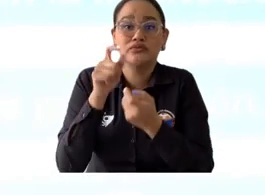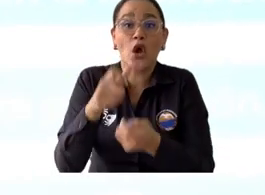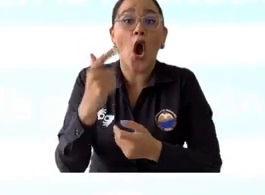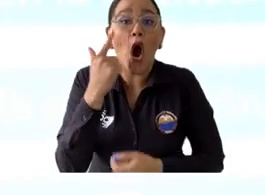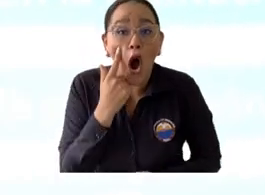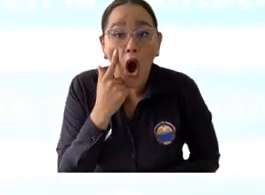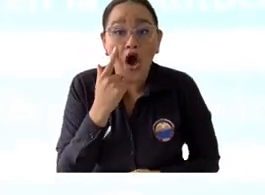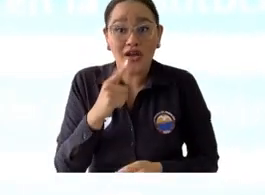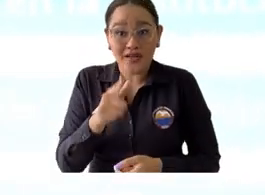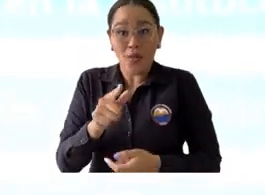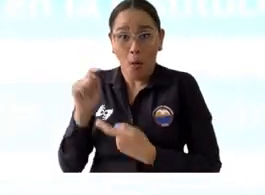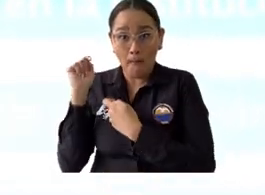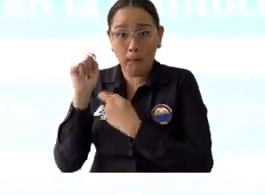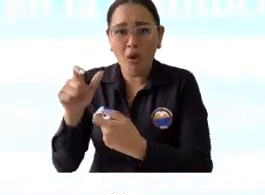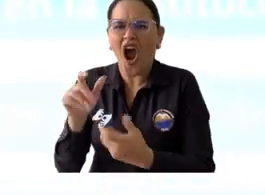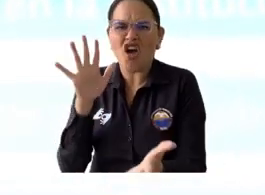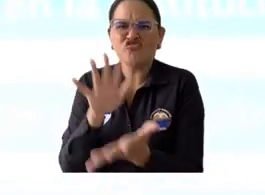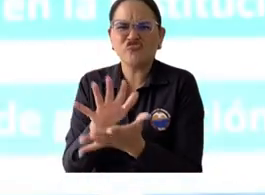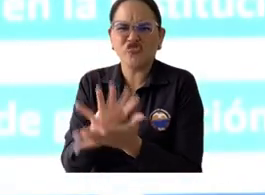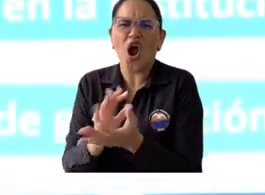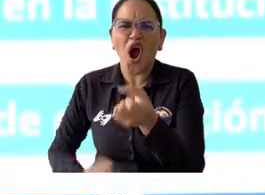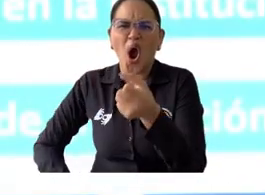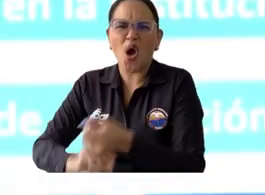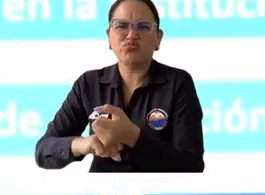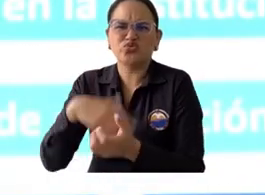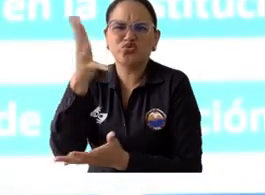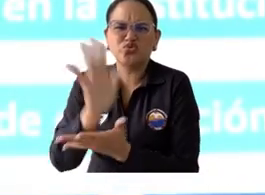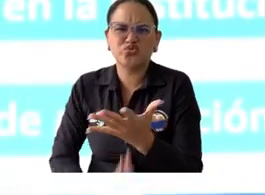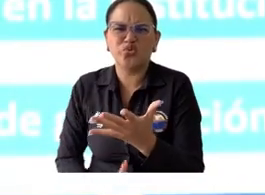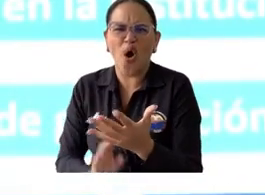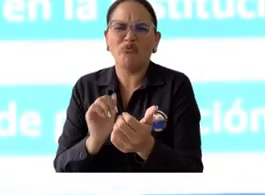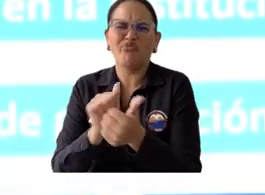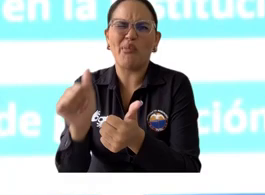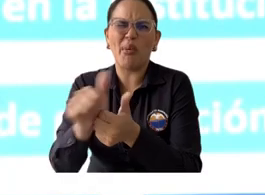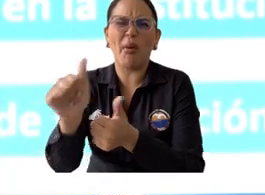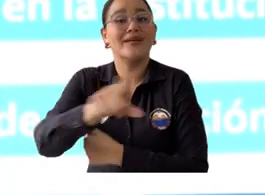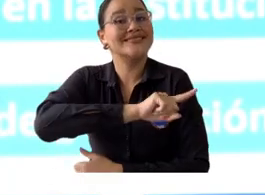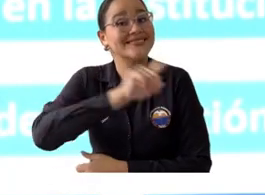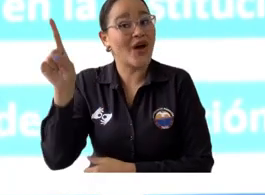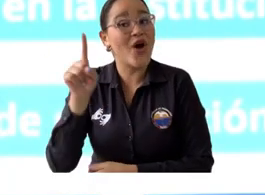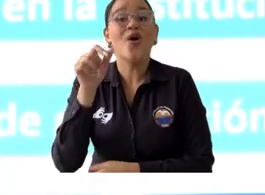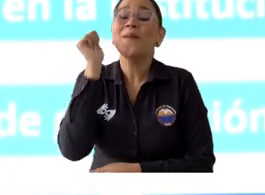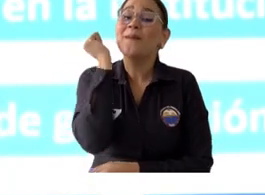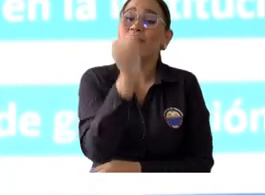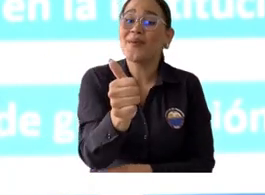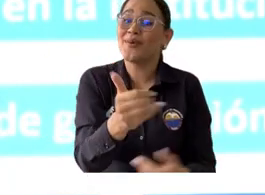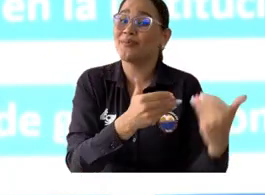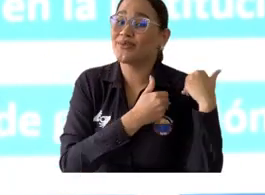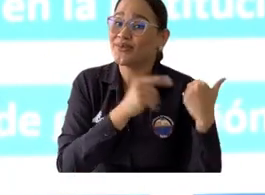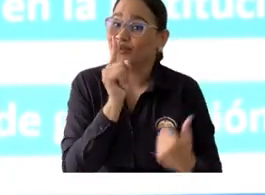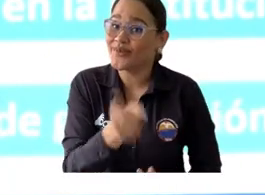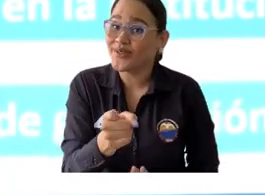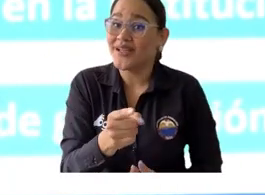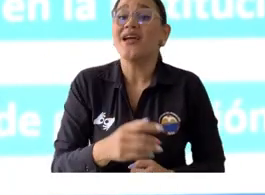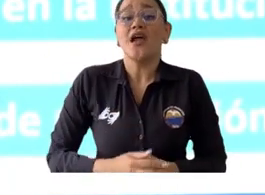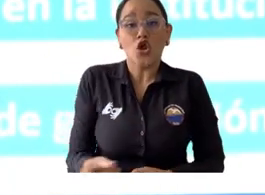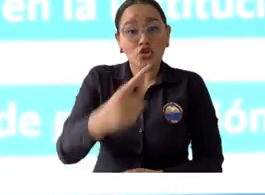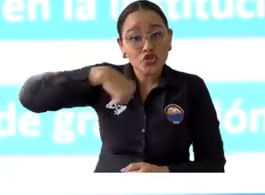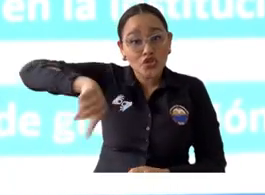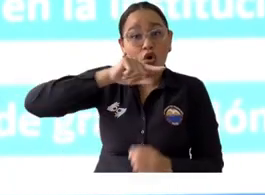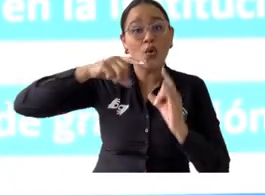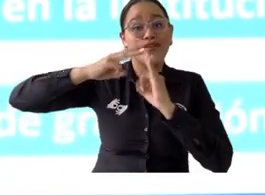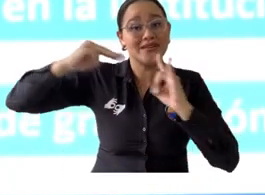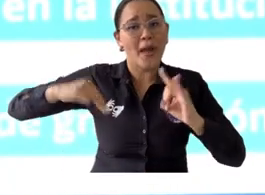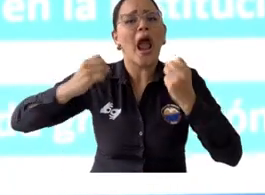acompañamiento nunca es posible subsidiar el desempeño académico las ganas personales de salir adelante esas dependen de